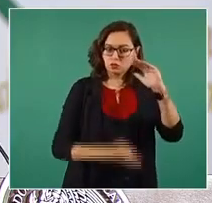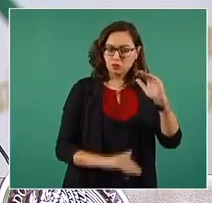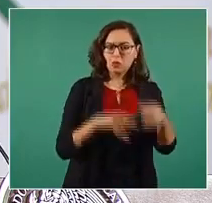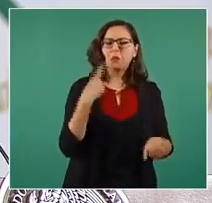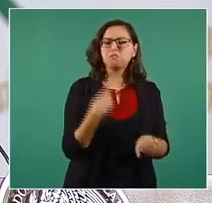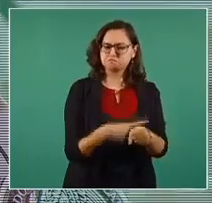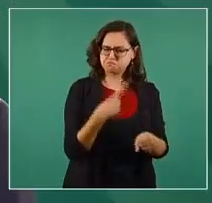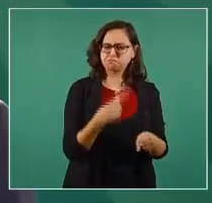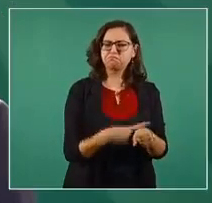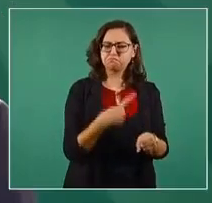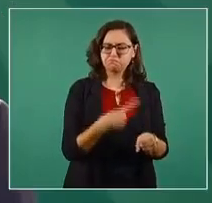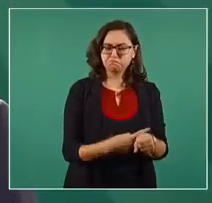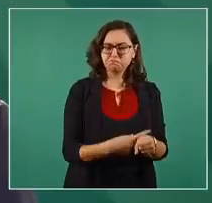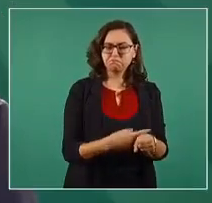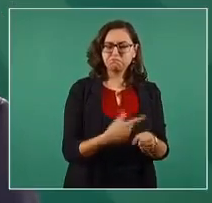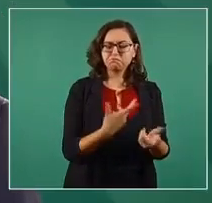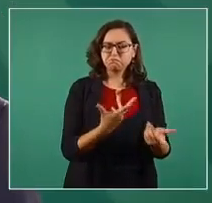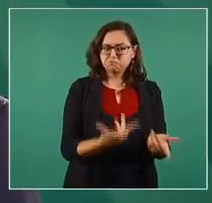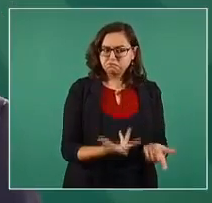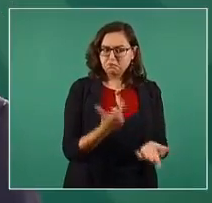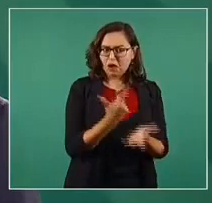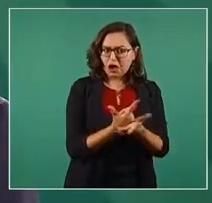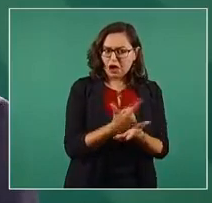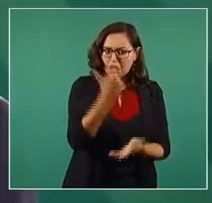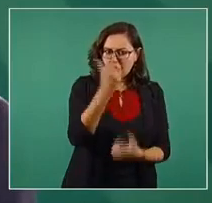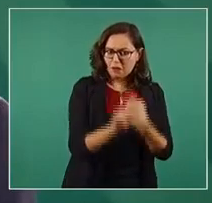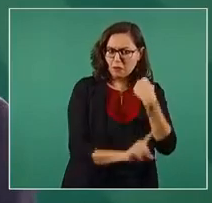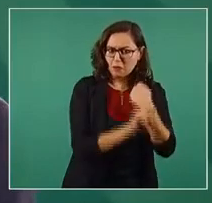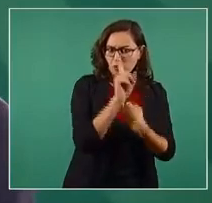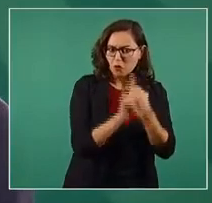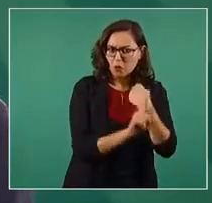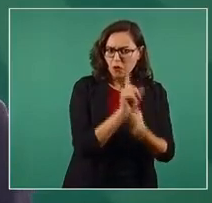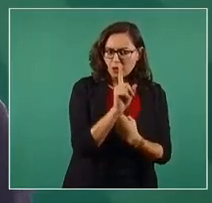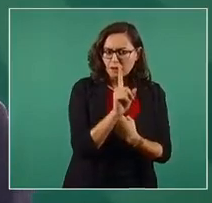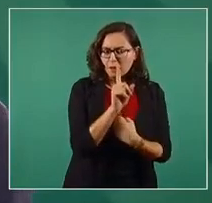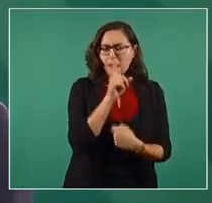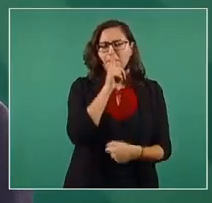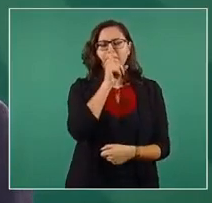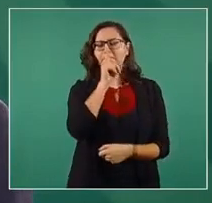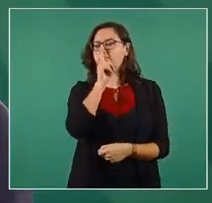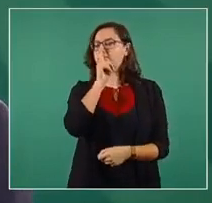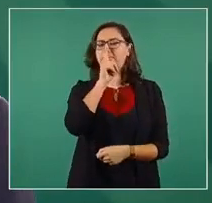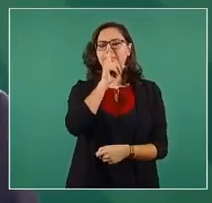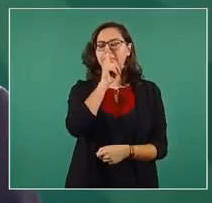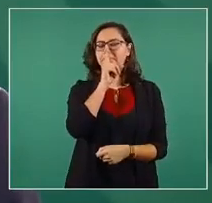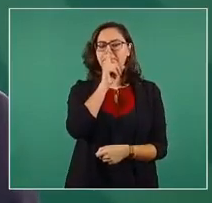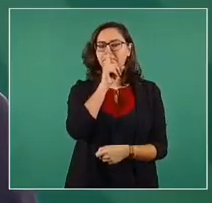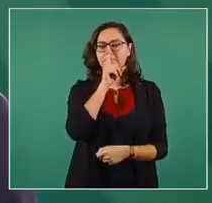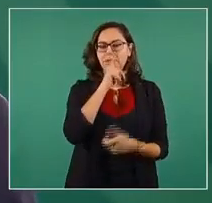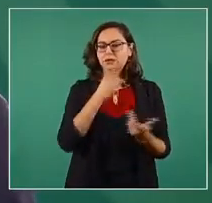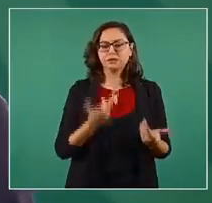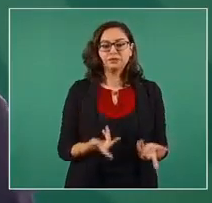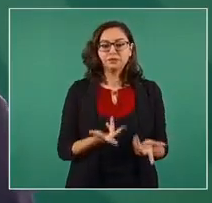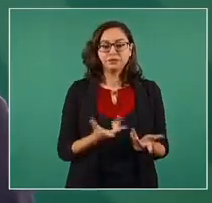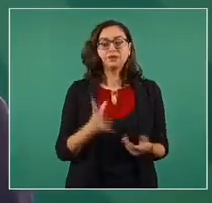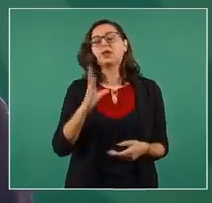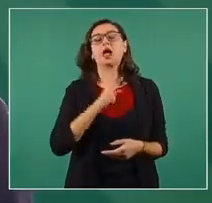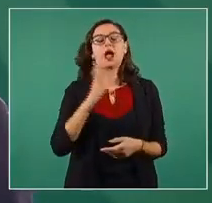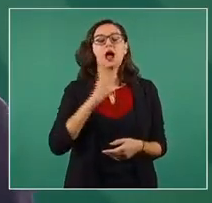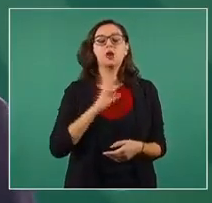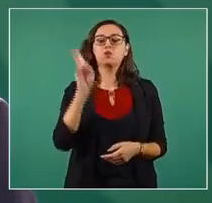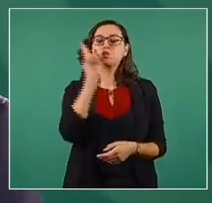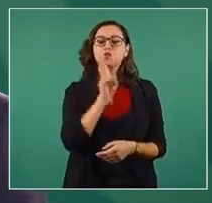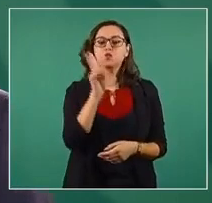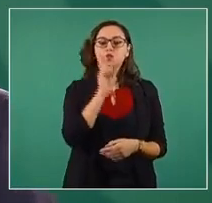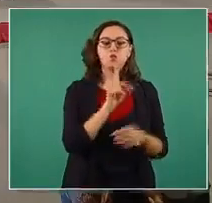padecer enfermedad COVID y sobre todo que esta pudiera ser grave o incluso letal. De múltiples maneras, con múltiples